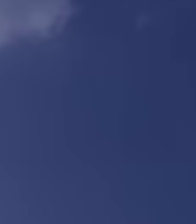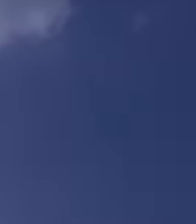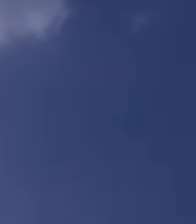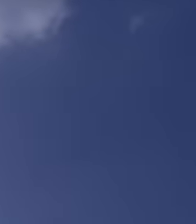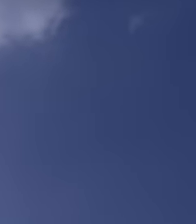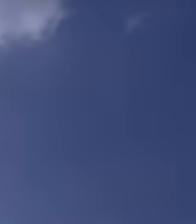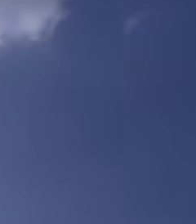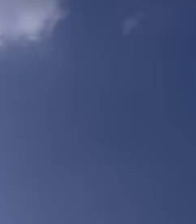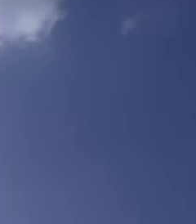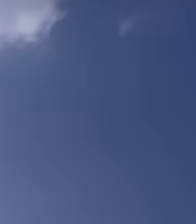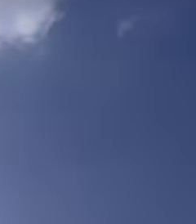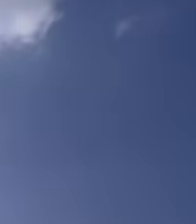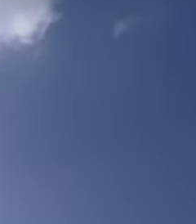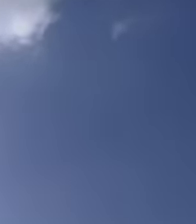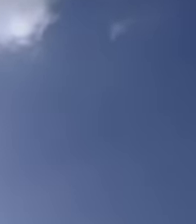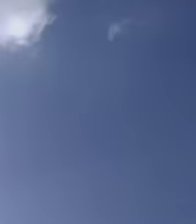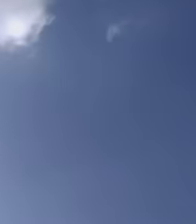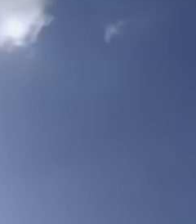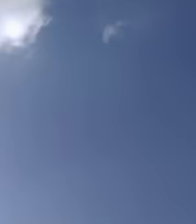país mejor.